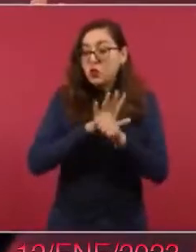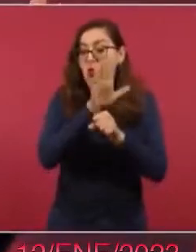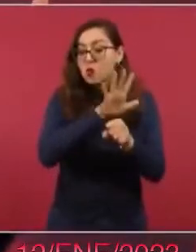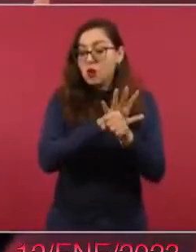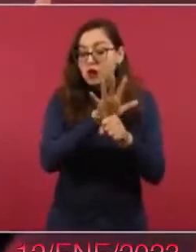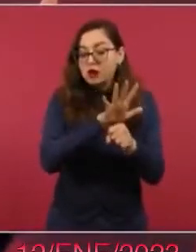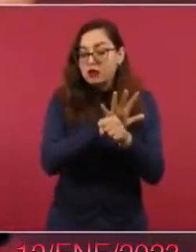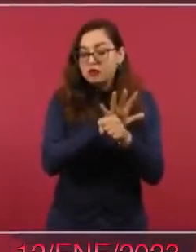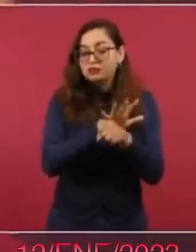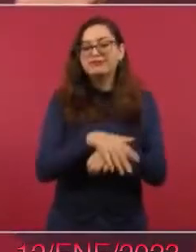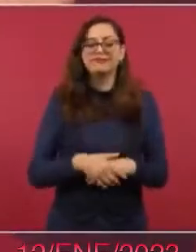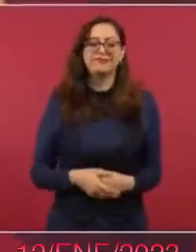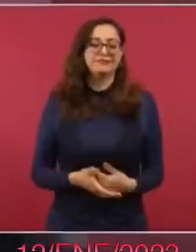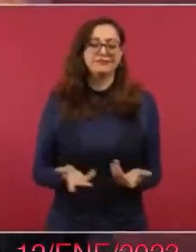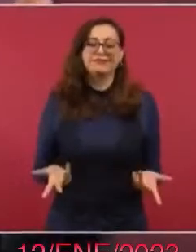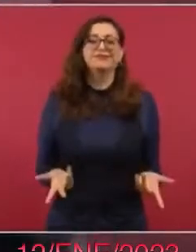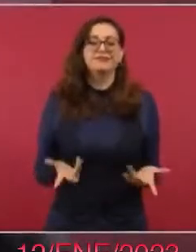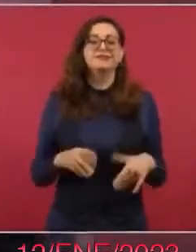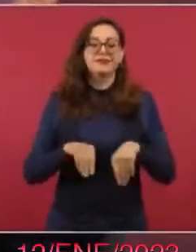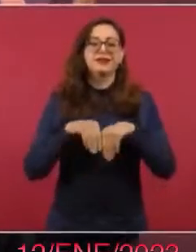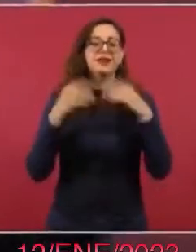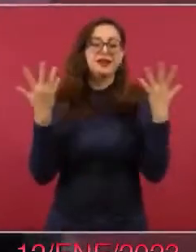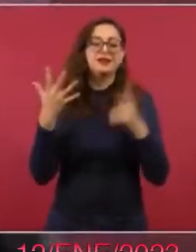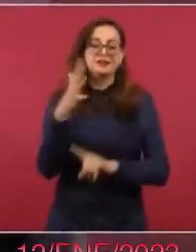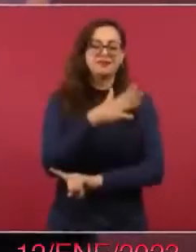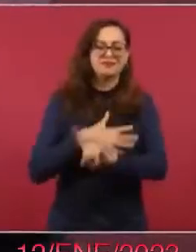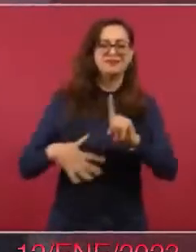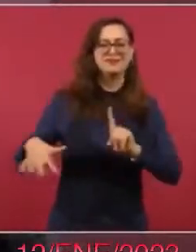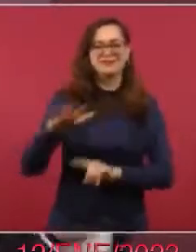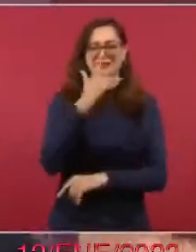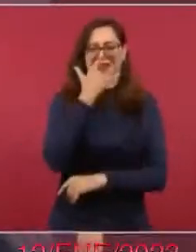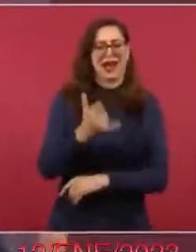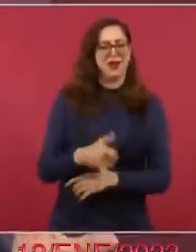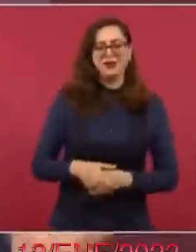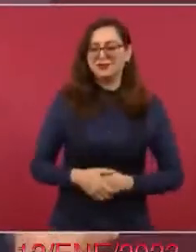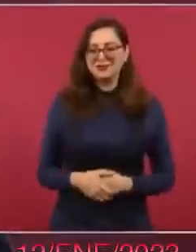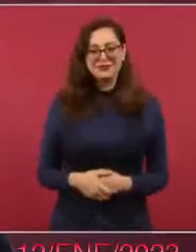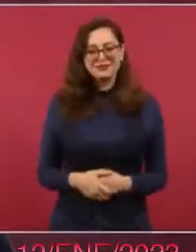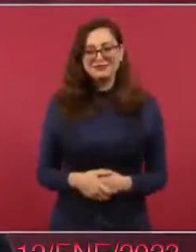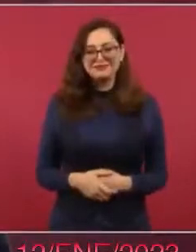de que hay un ambiente enrarecido en lo político.